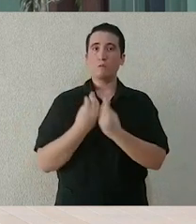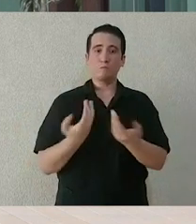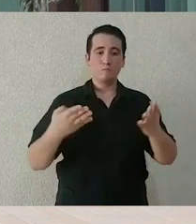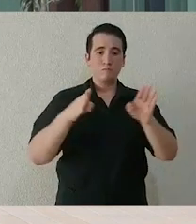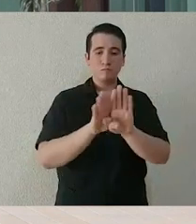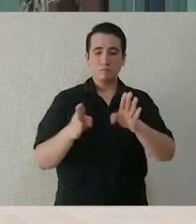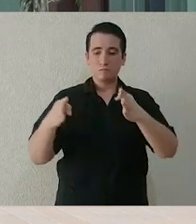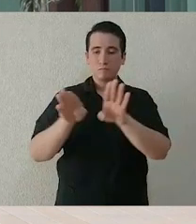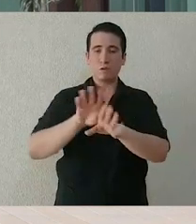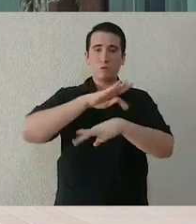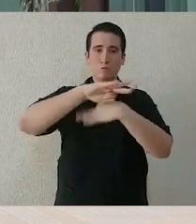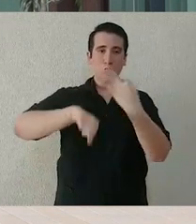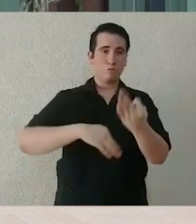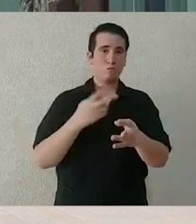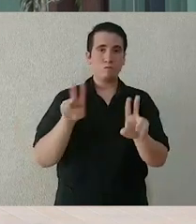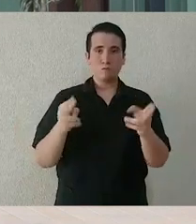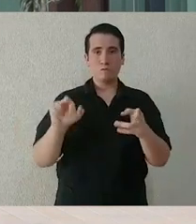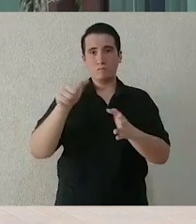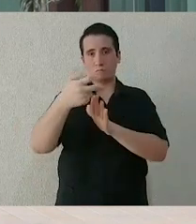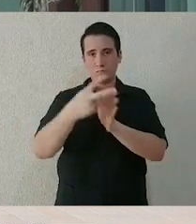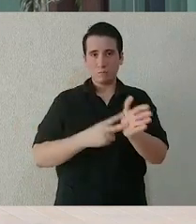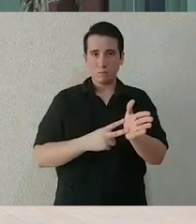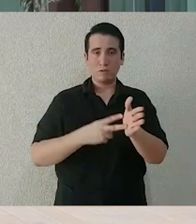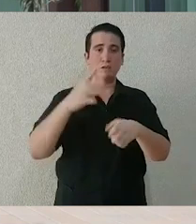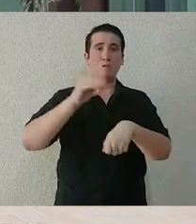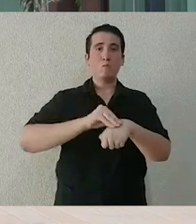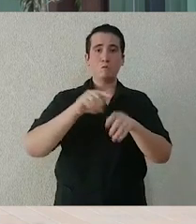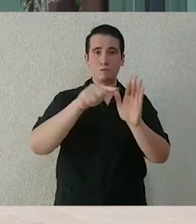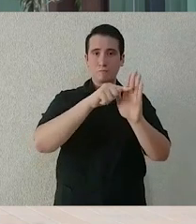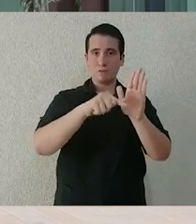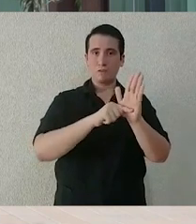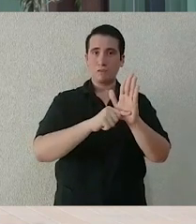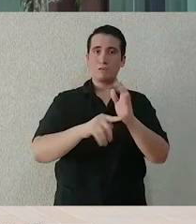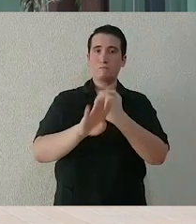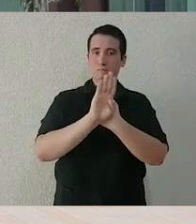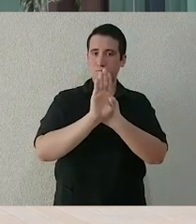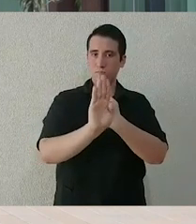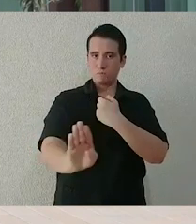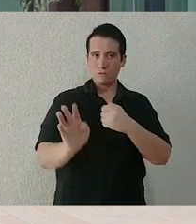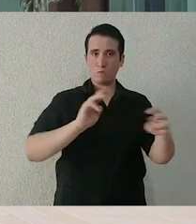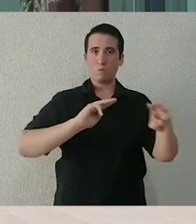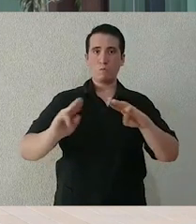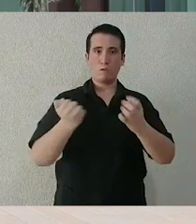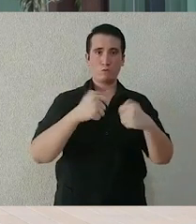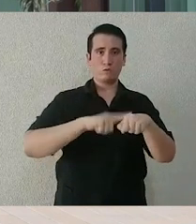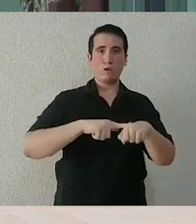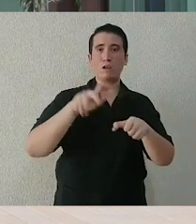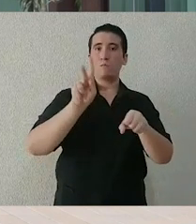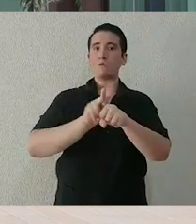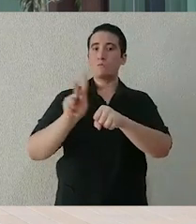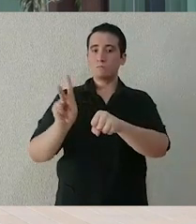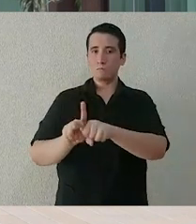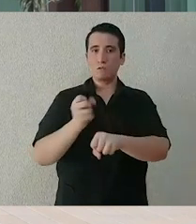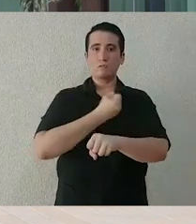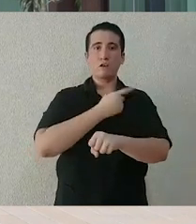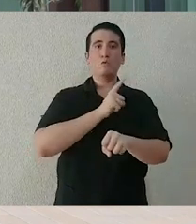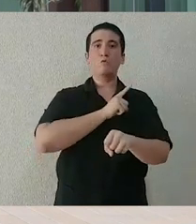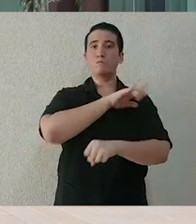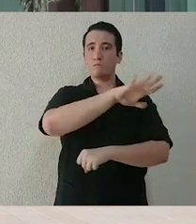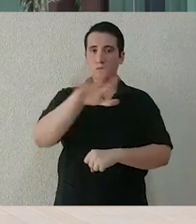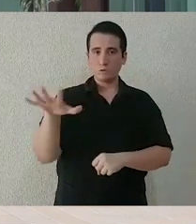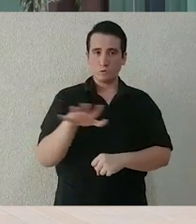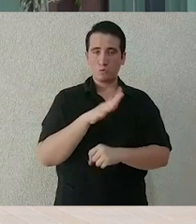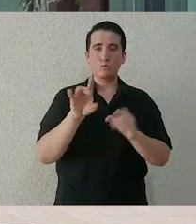de todos, tal y como ya se ha hecho en otros países y en otros estados de la República. Hay que tener en cuenta que para quienes